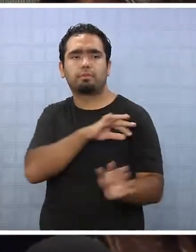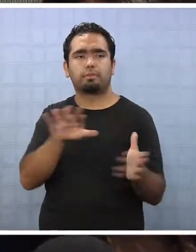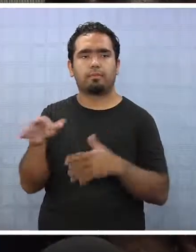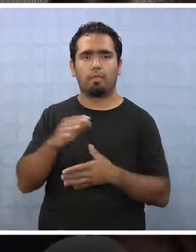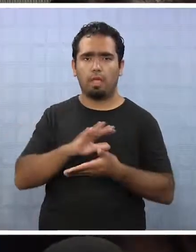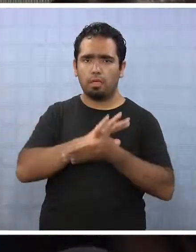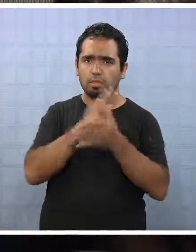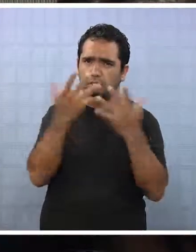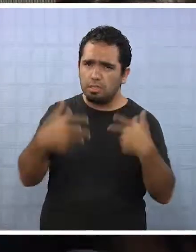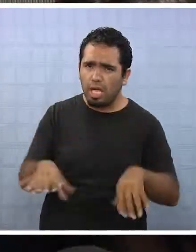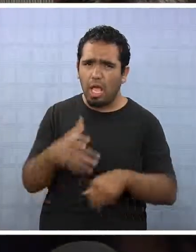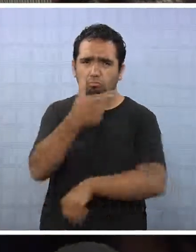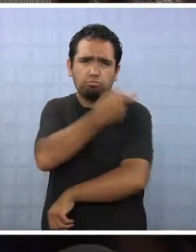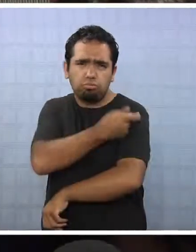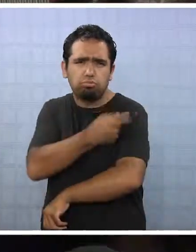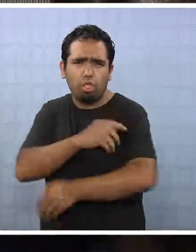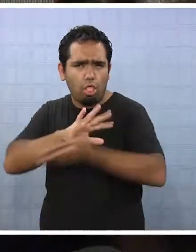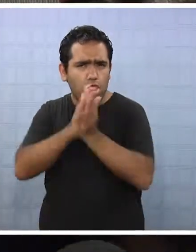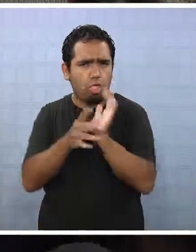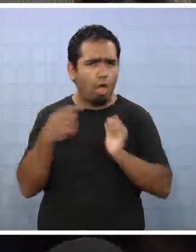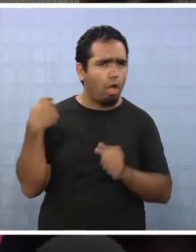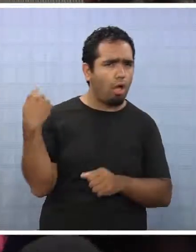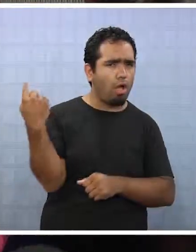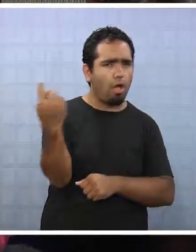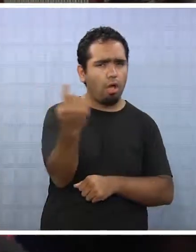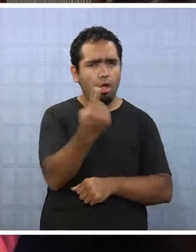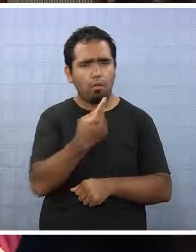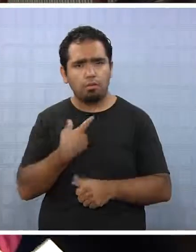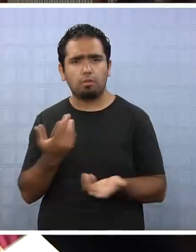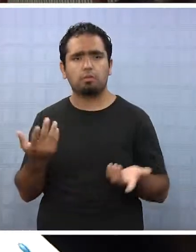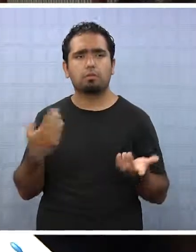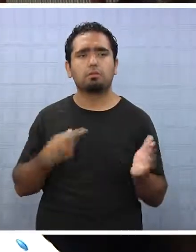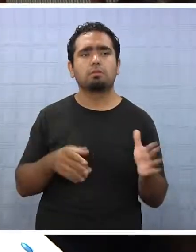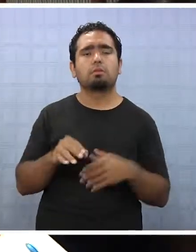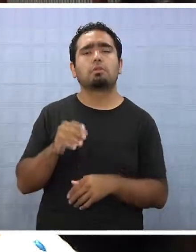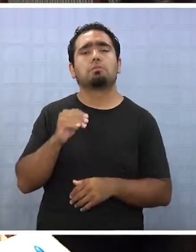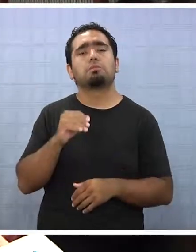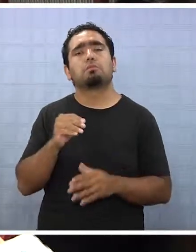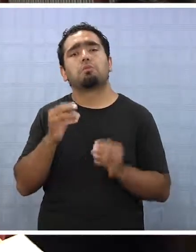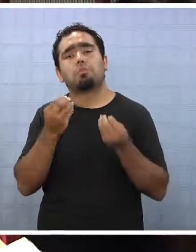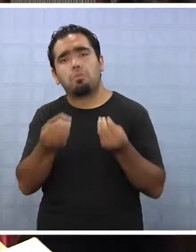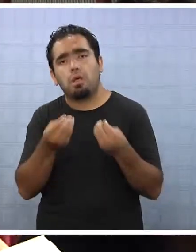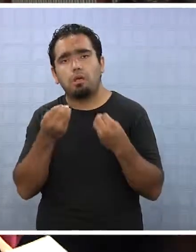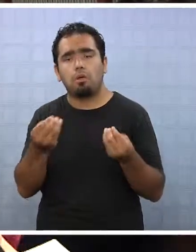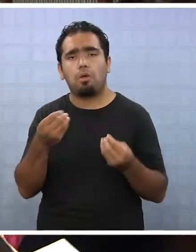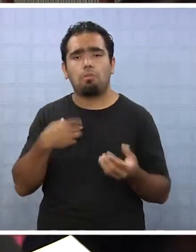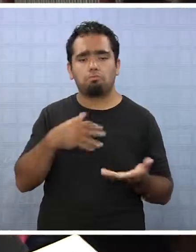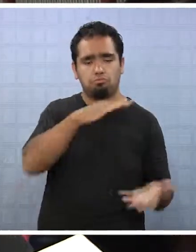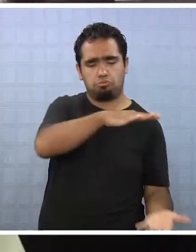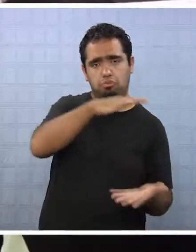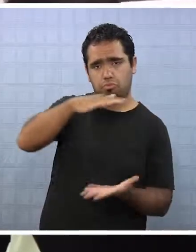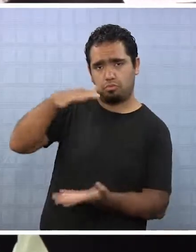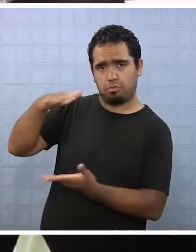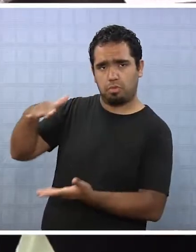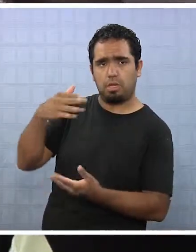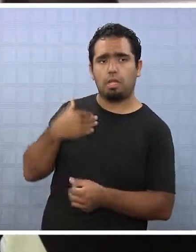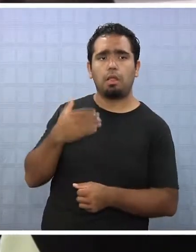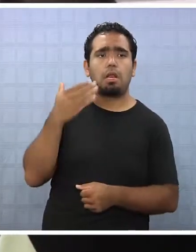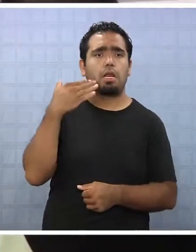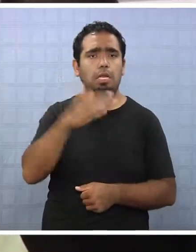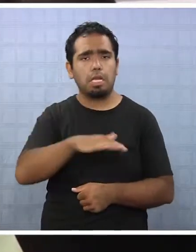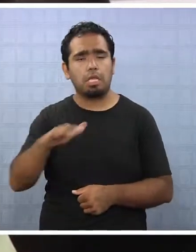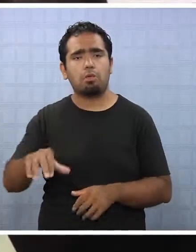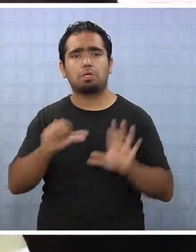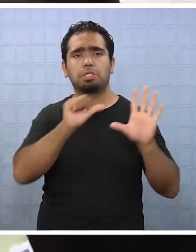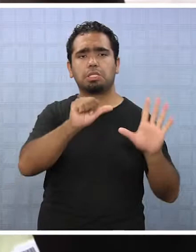Porque siempre surge la inquietud de la ciudadanía, que muchos no tienen acceso. Bueno, principalmente las dosis que han llegado están orientadas para niños entre 6 a